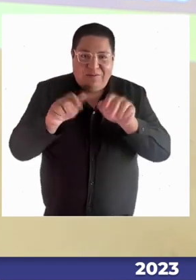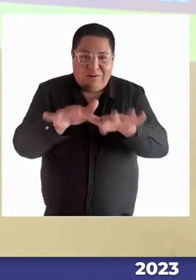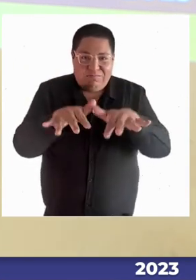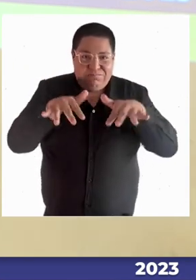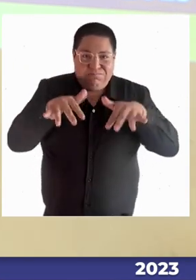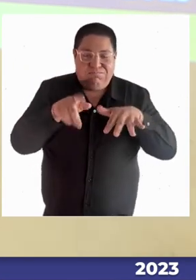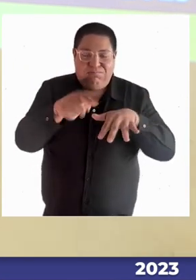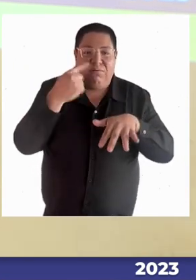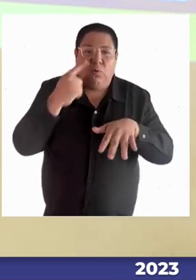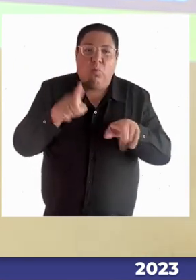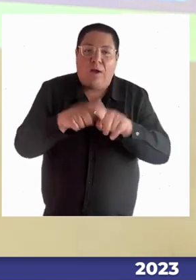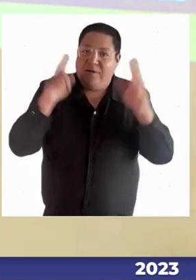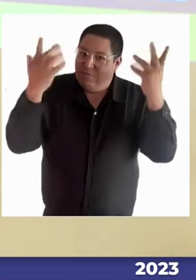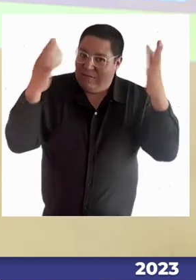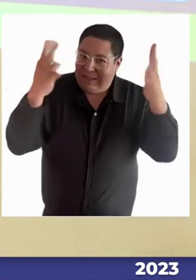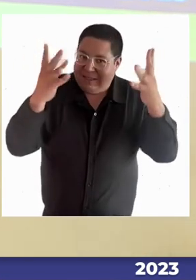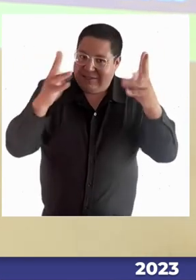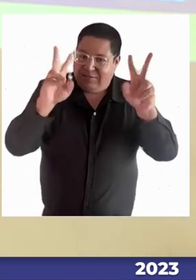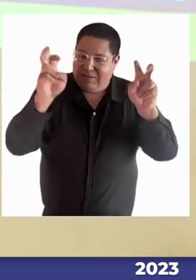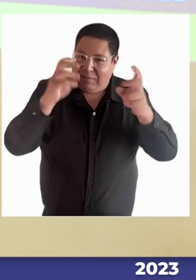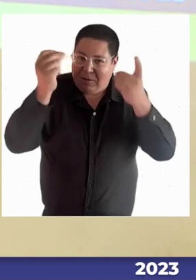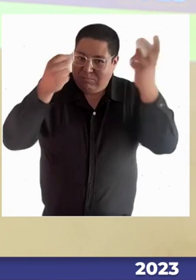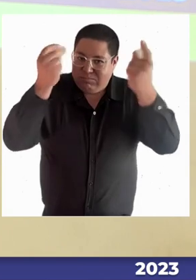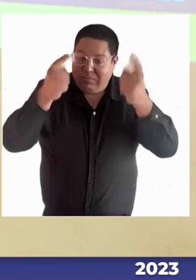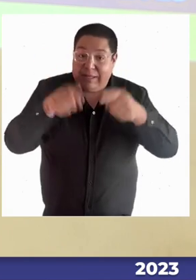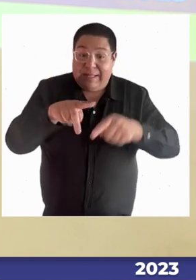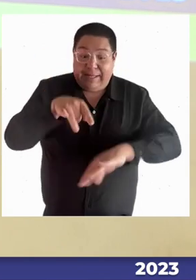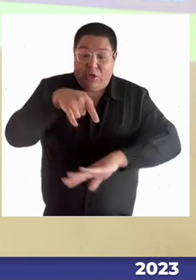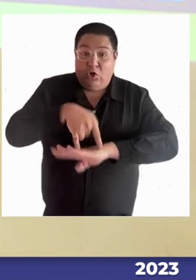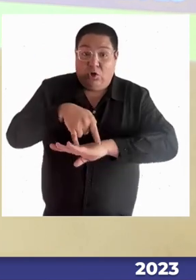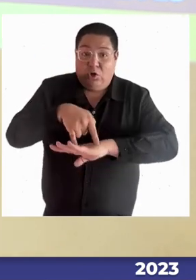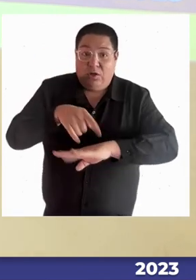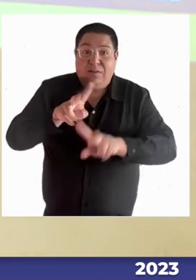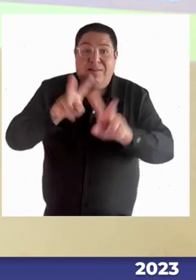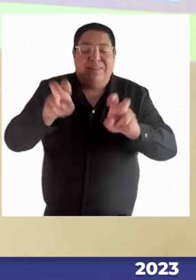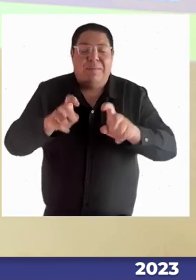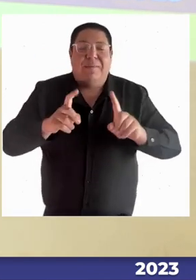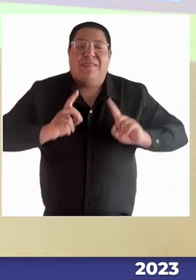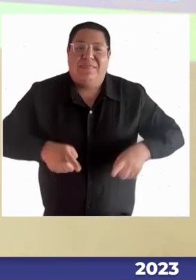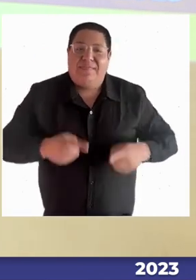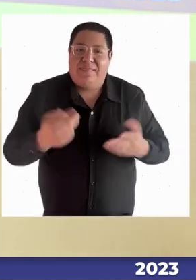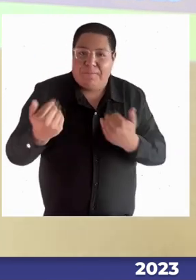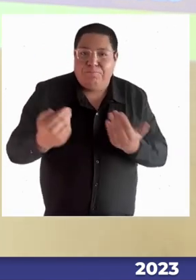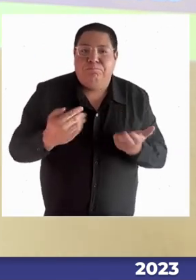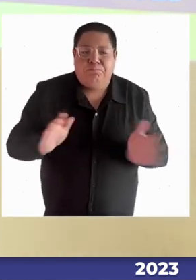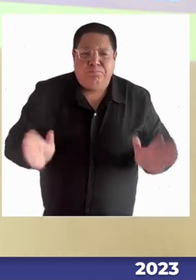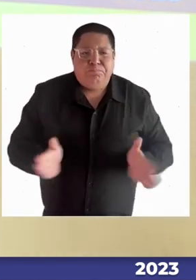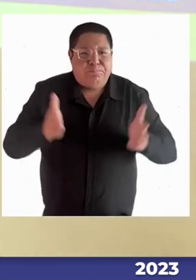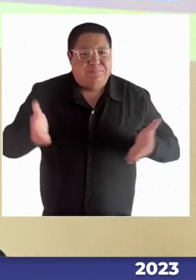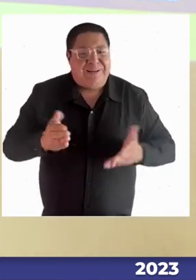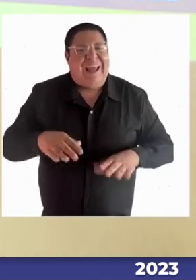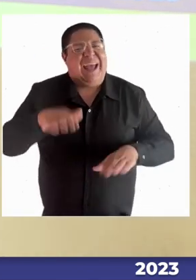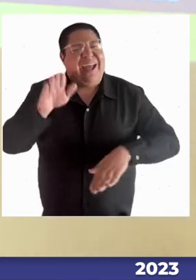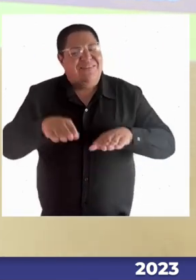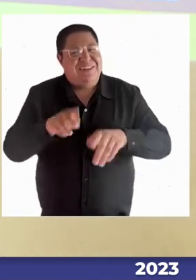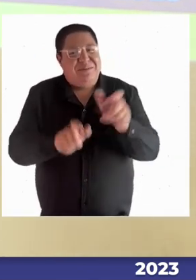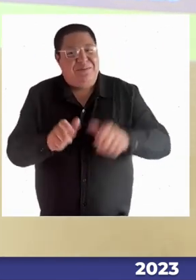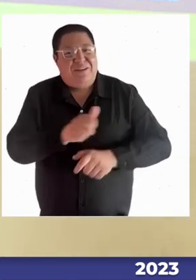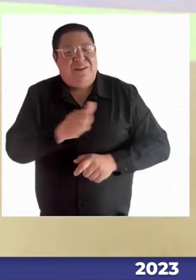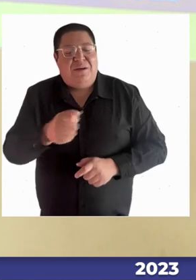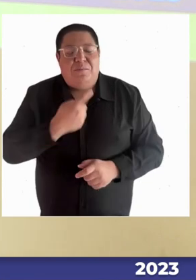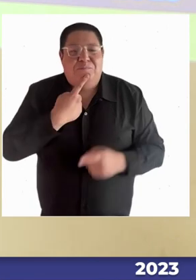profundos, humanos, de gran contenido, a través de normas legales? ¿Por qué no se construye